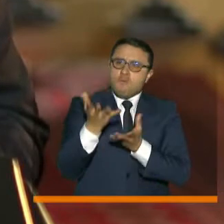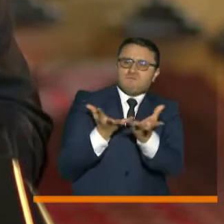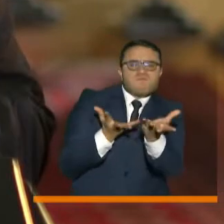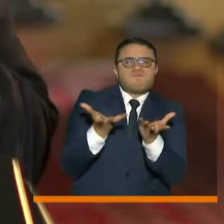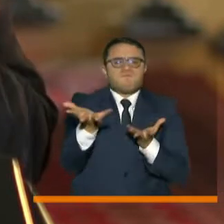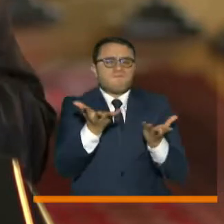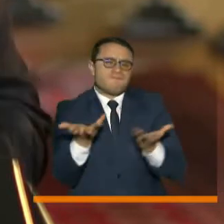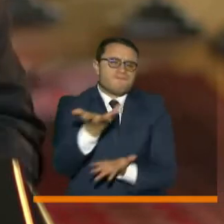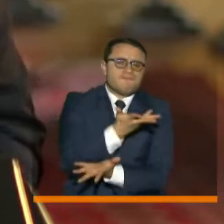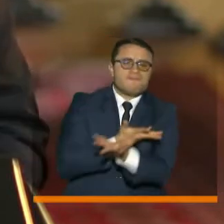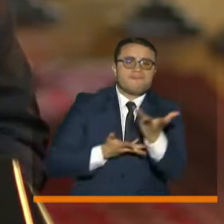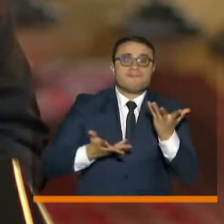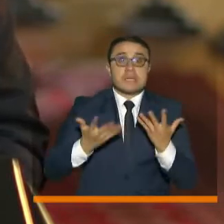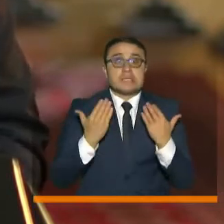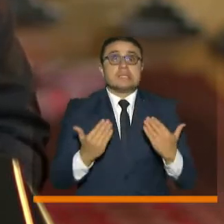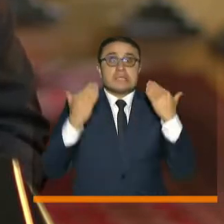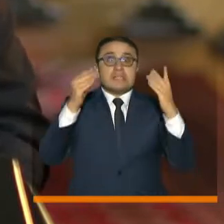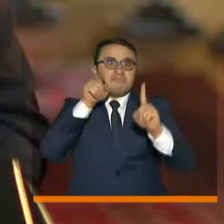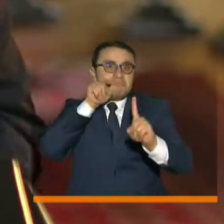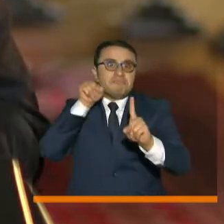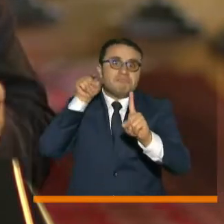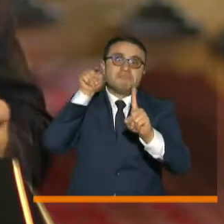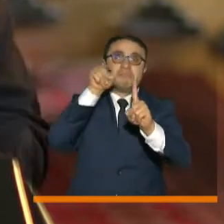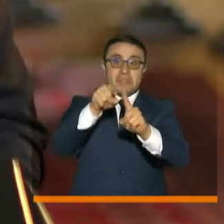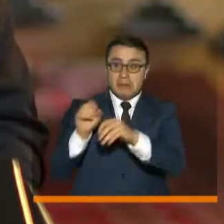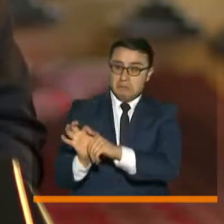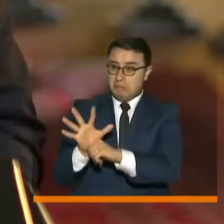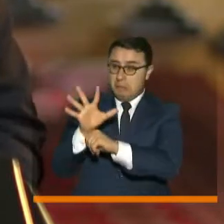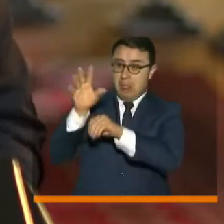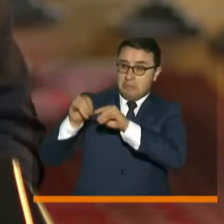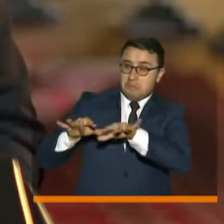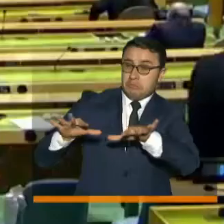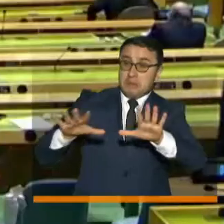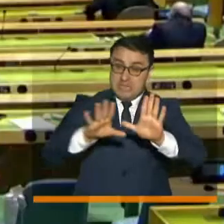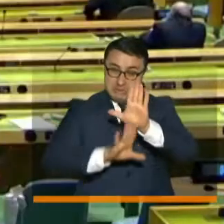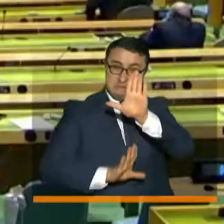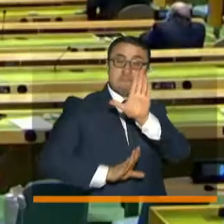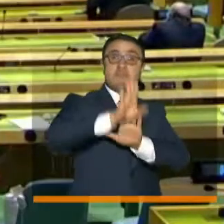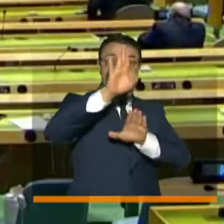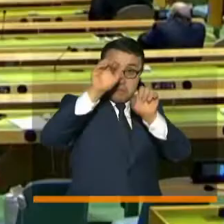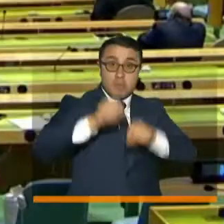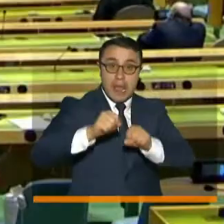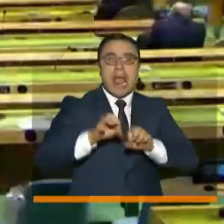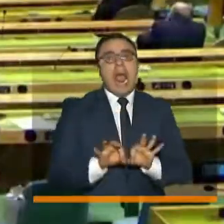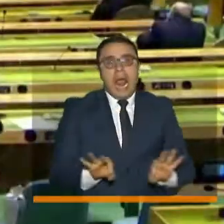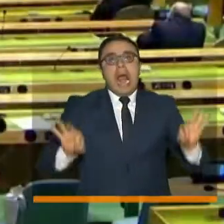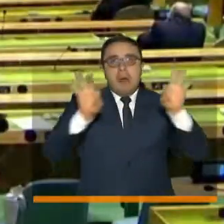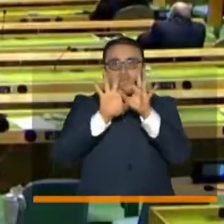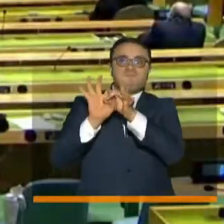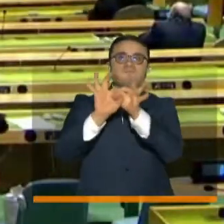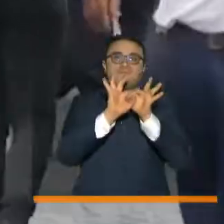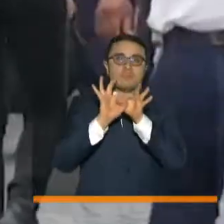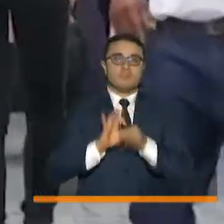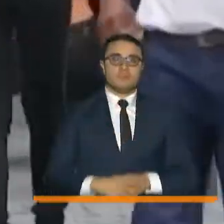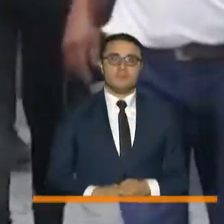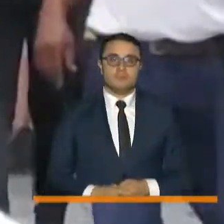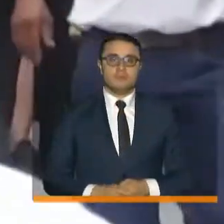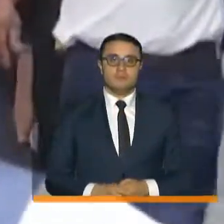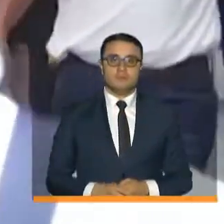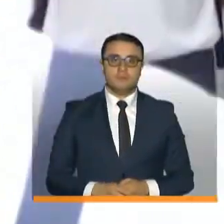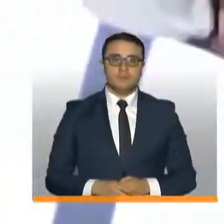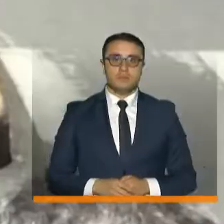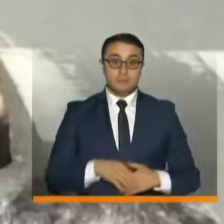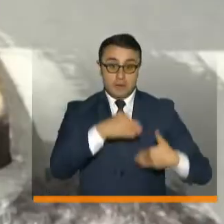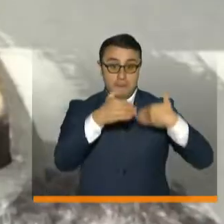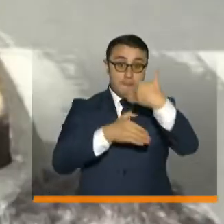esenciales si queremos atravesar con éxito el temporal de la pandemia. La ONU también fue escenario de rechazo al proceso